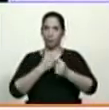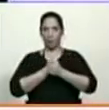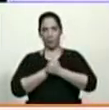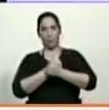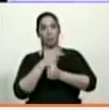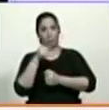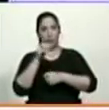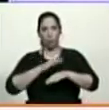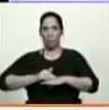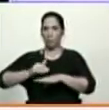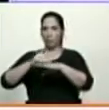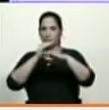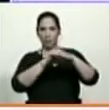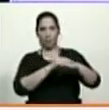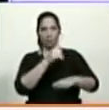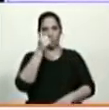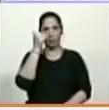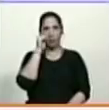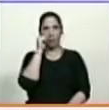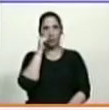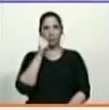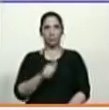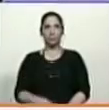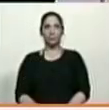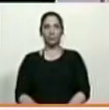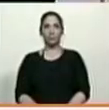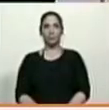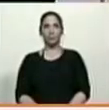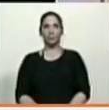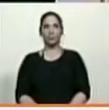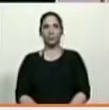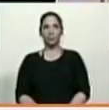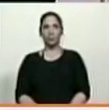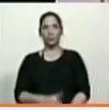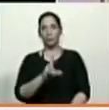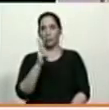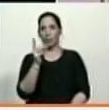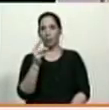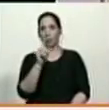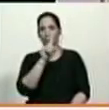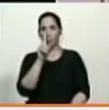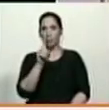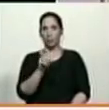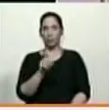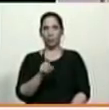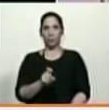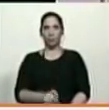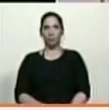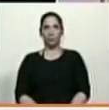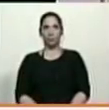Eso es lo que va a ocurrir este fin de semana. La pregunta y para finalizar, Vista Vera por Tele Sur.